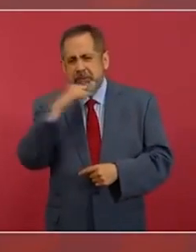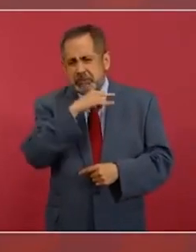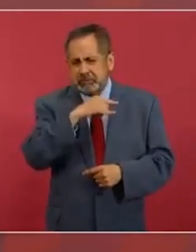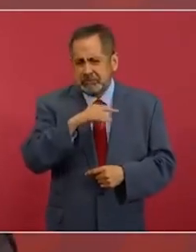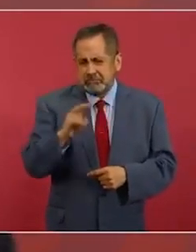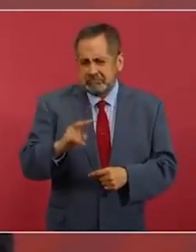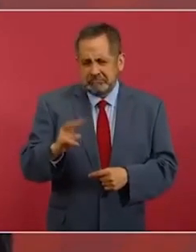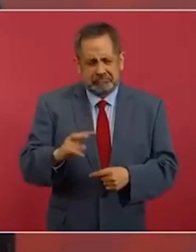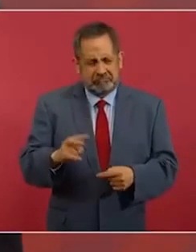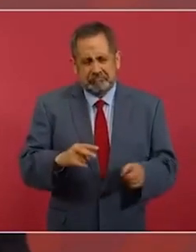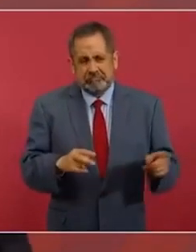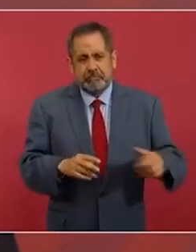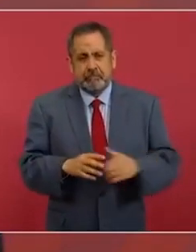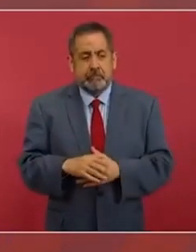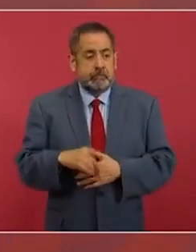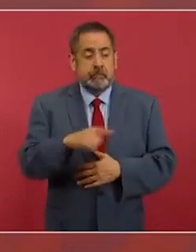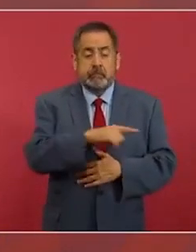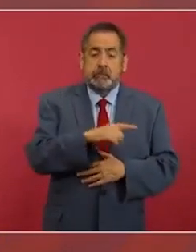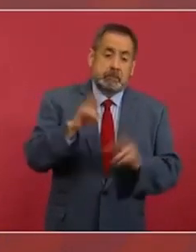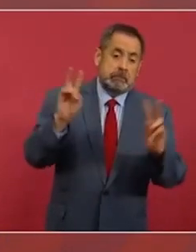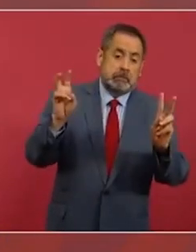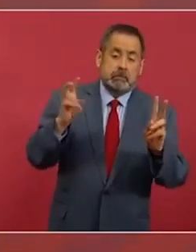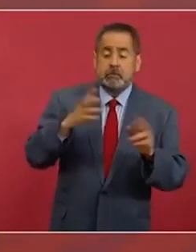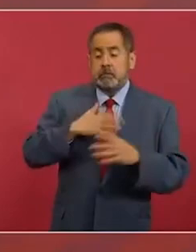Según ellos, son gentes de bien,